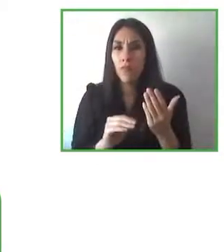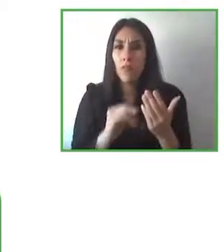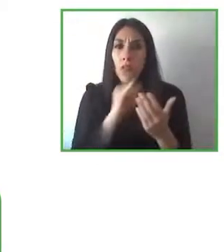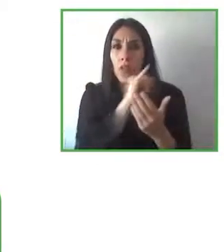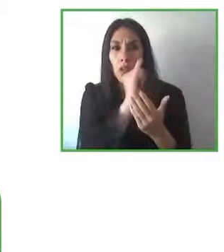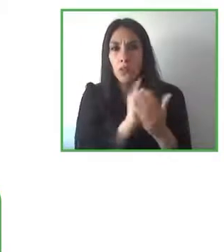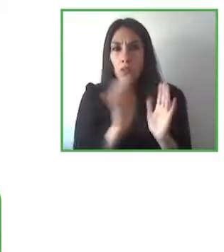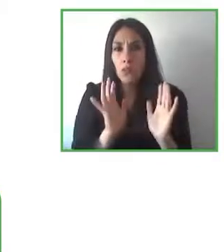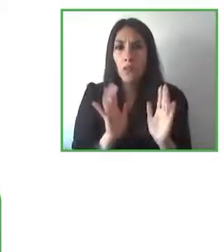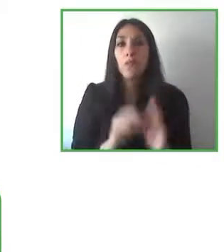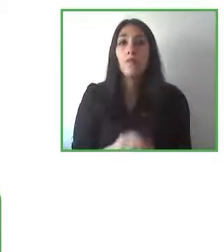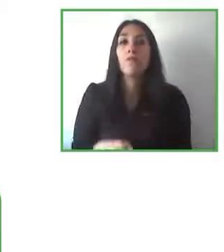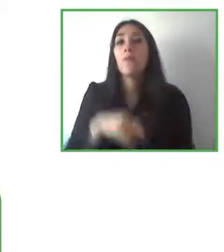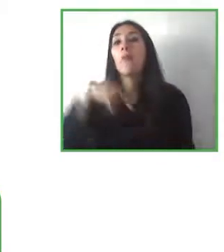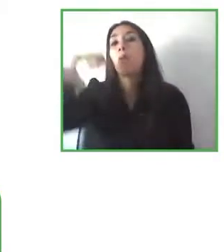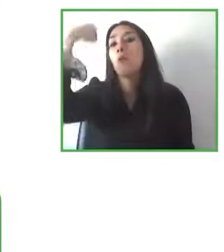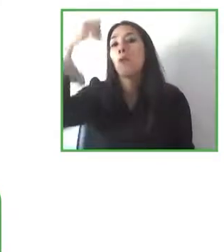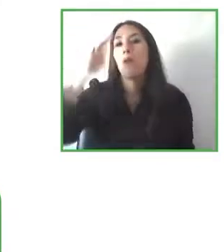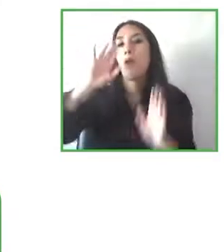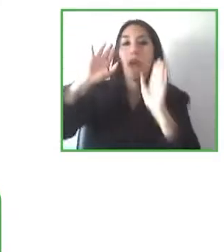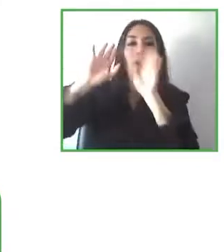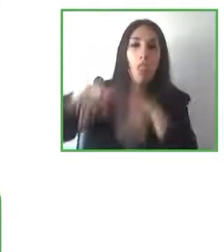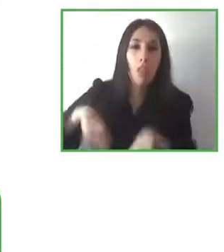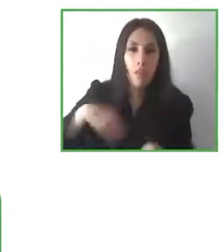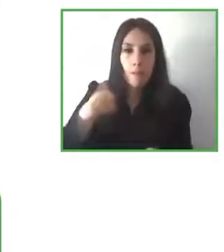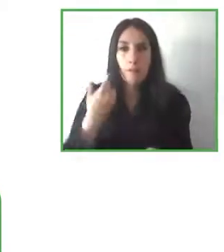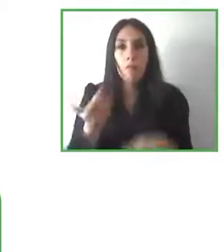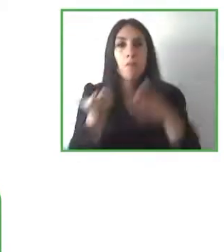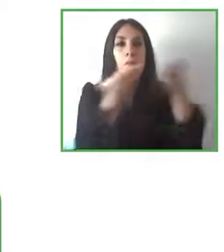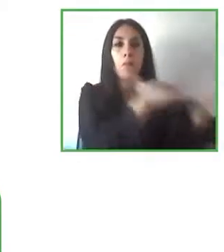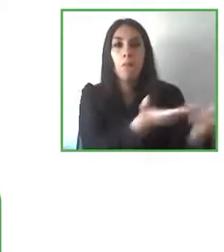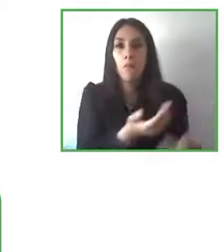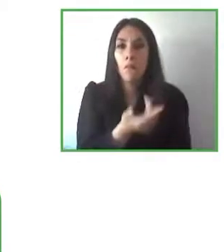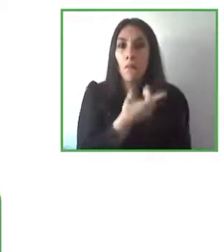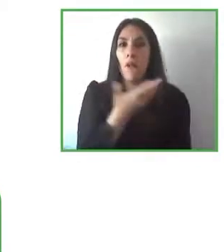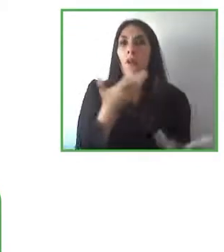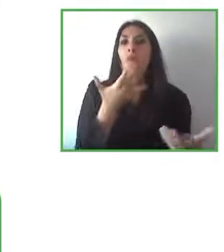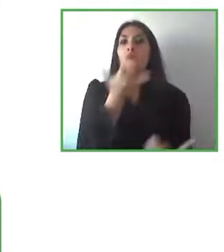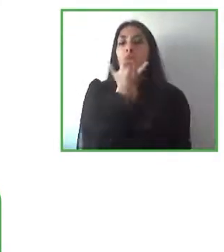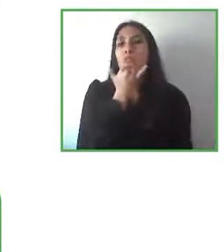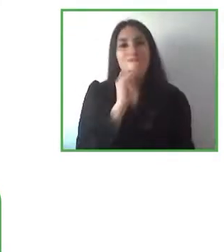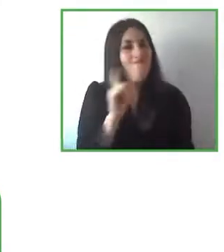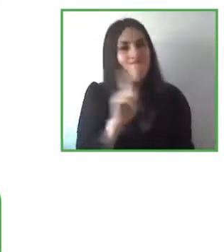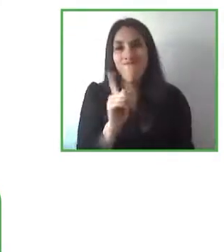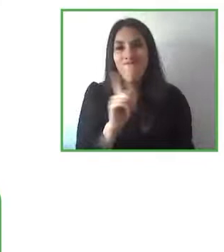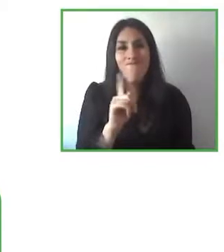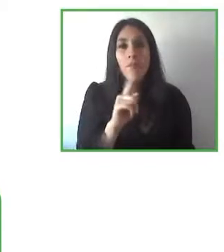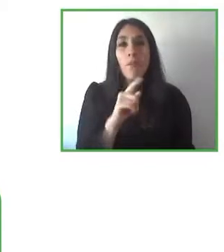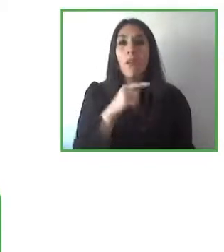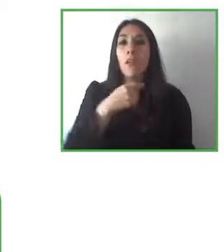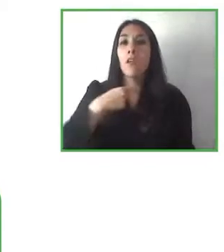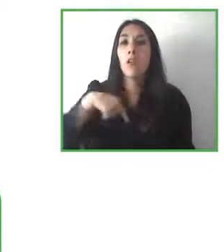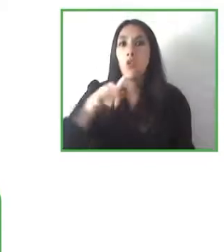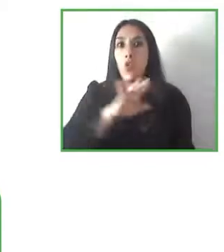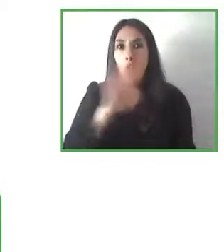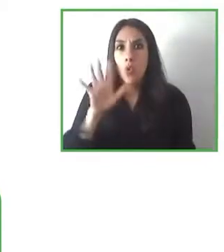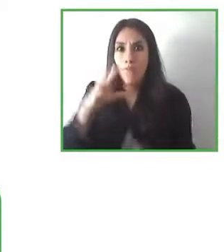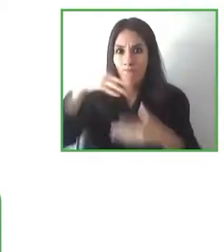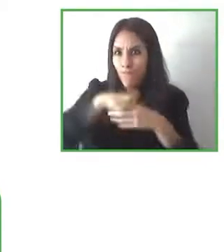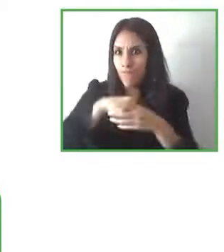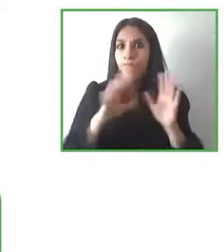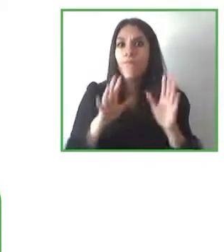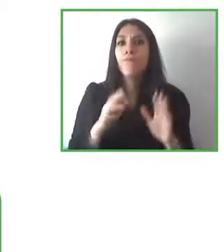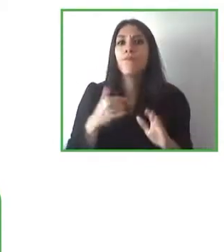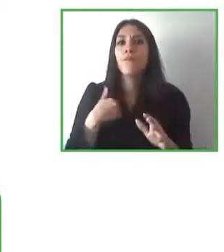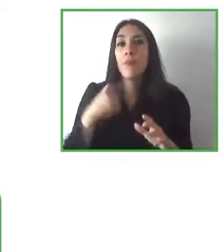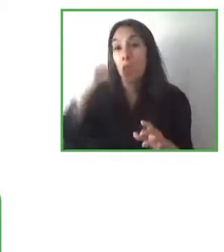incorporado las necesidades y las preferencias del público al que va dirigida nuestra solución